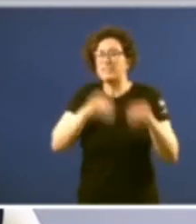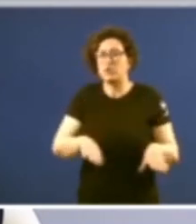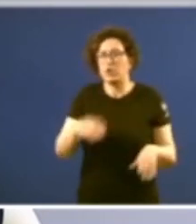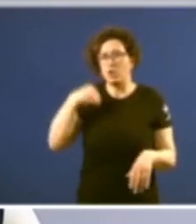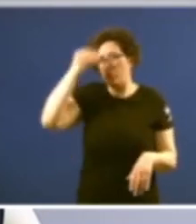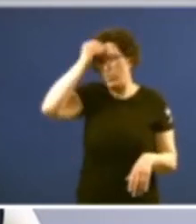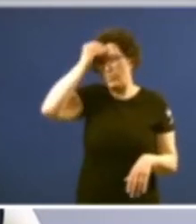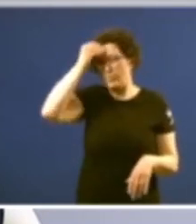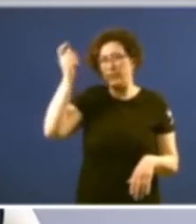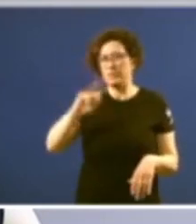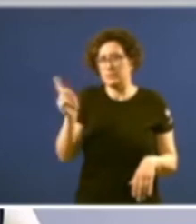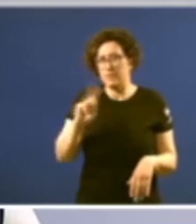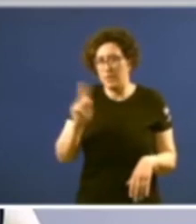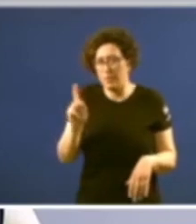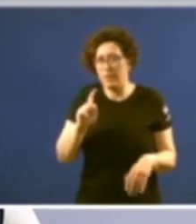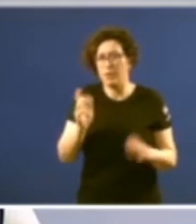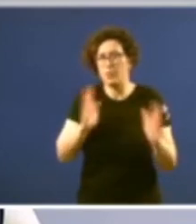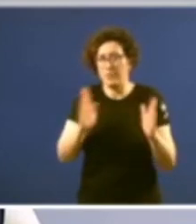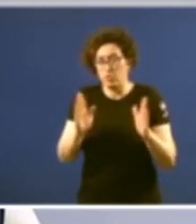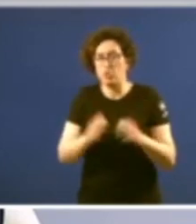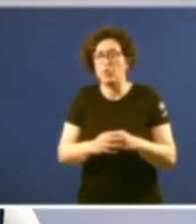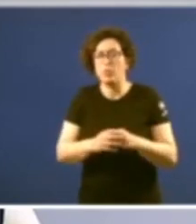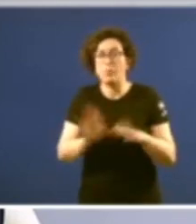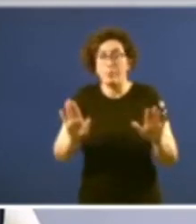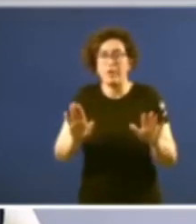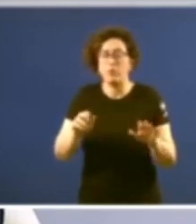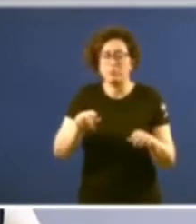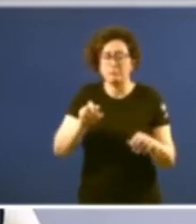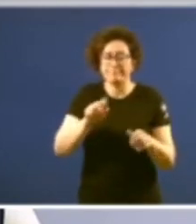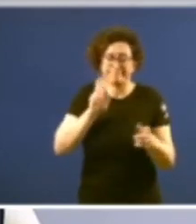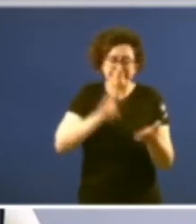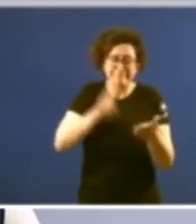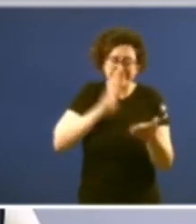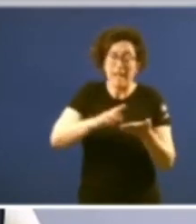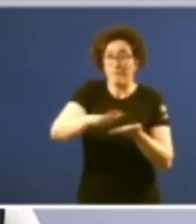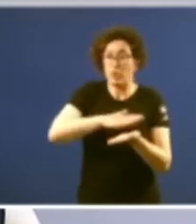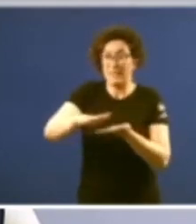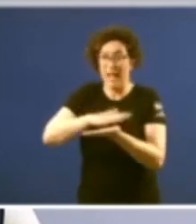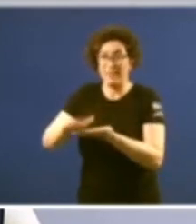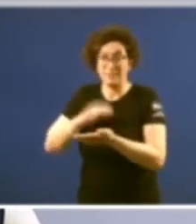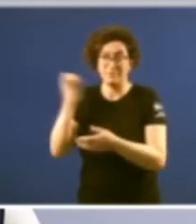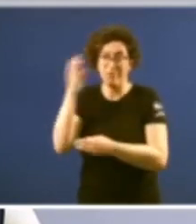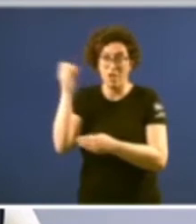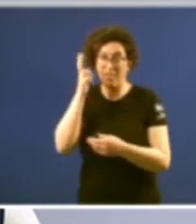presentes a miña celebración pero por suposto repasando as portadas de Faro de Vigo claro que hai